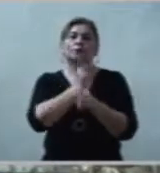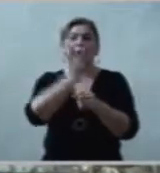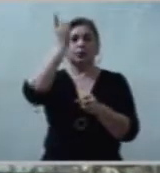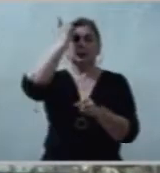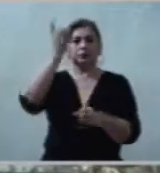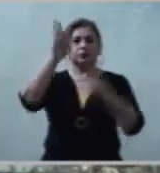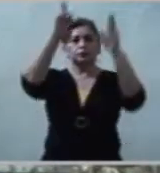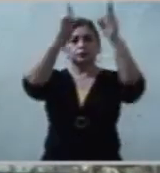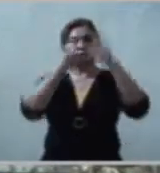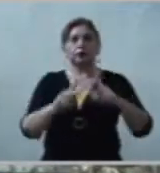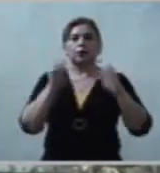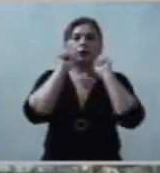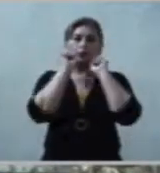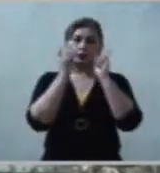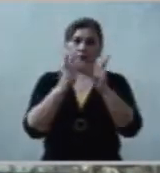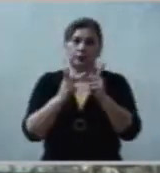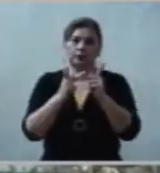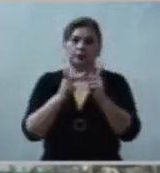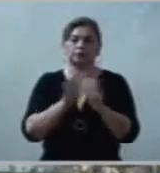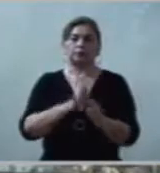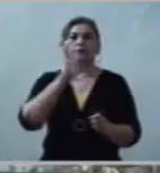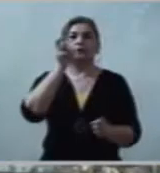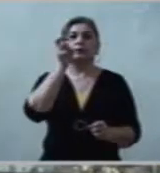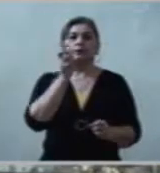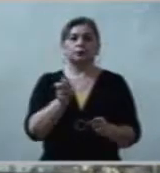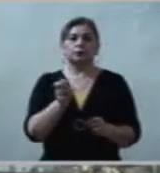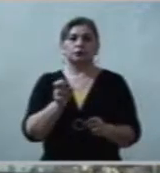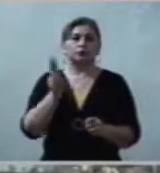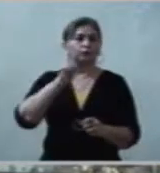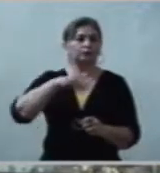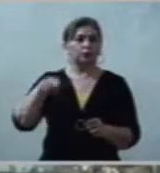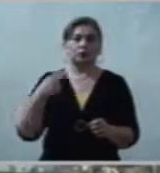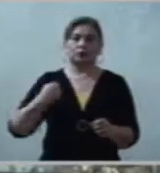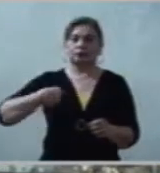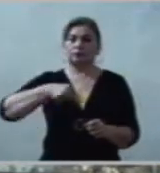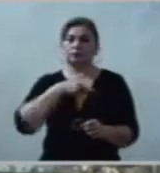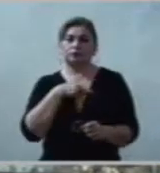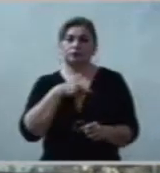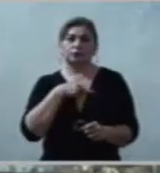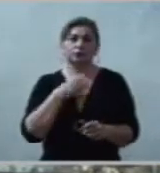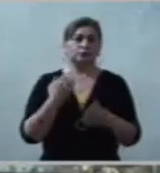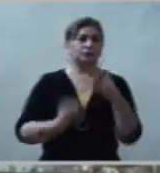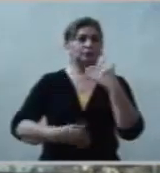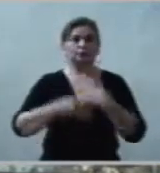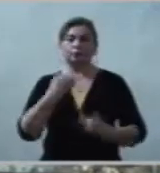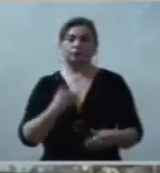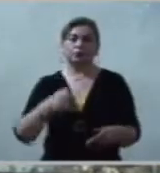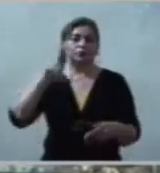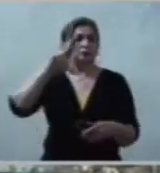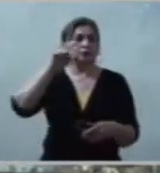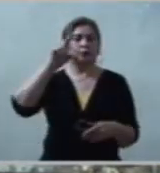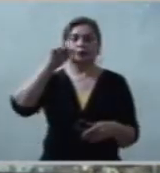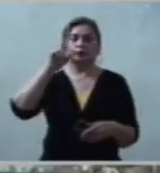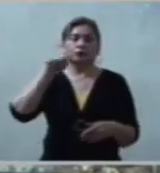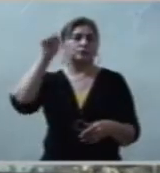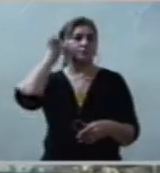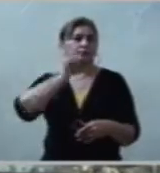Por eso, nunca debemos cansarnos cada día, cada noche,